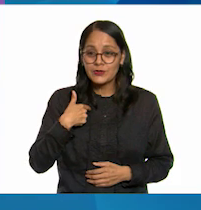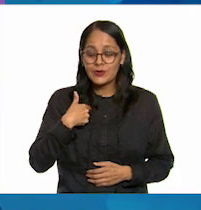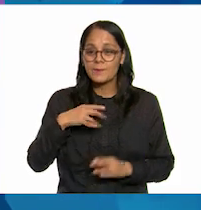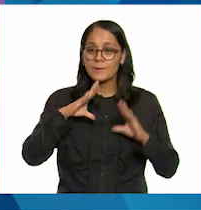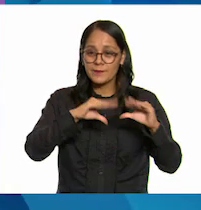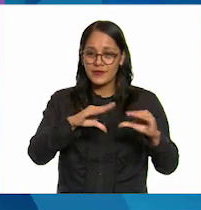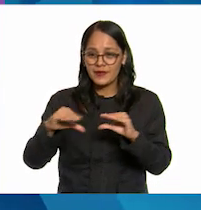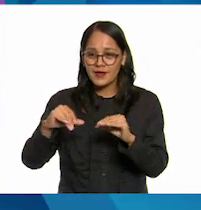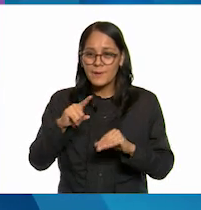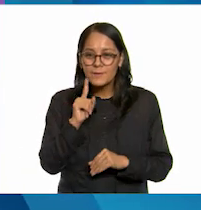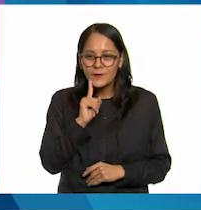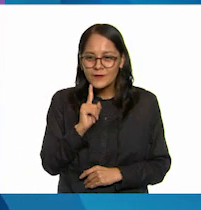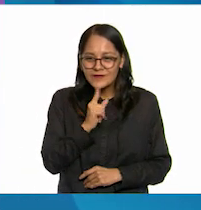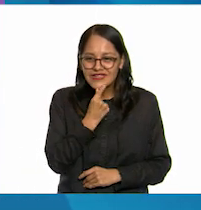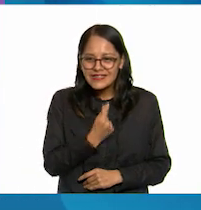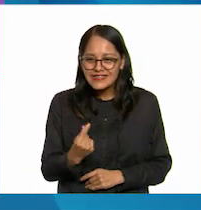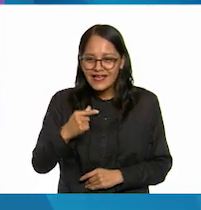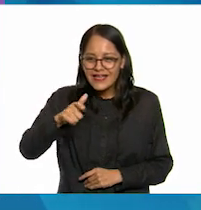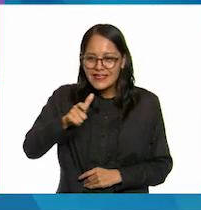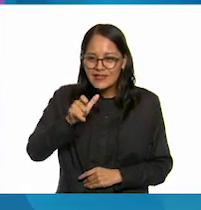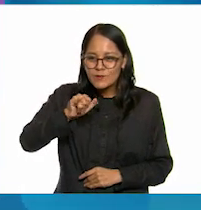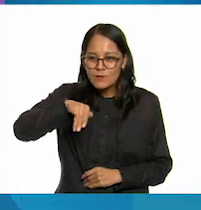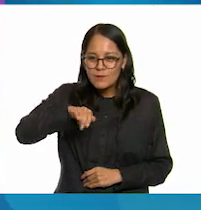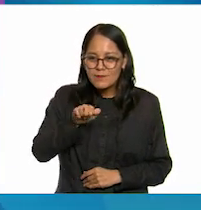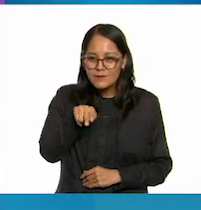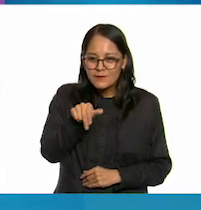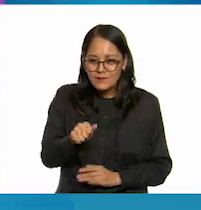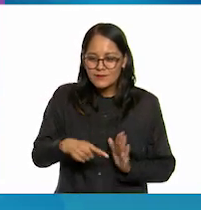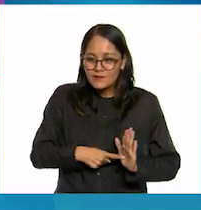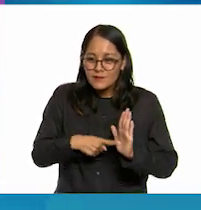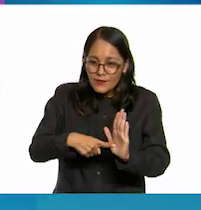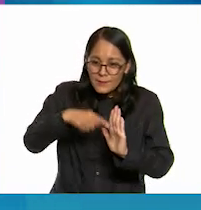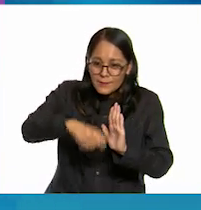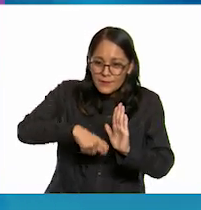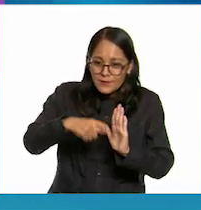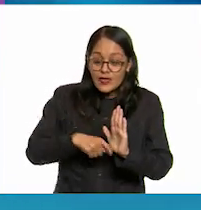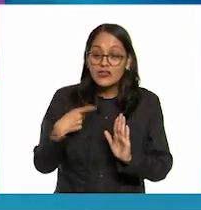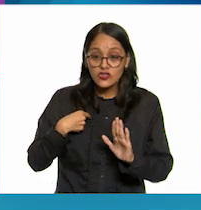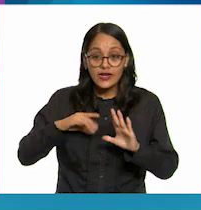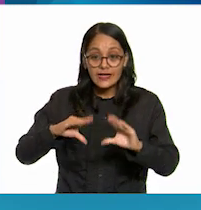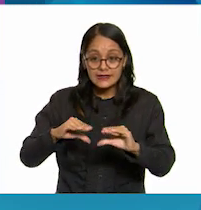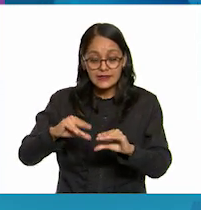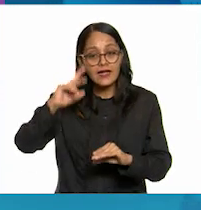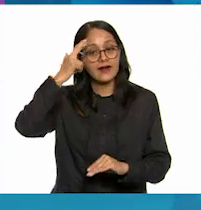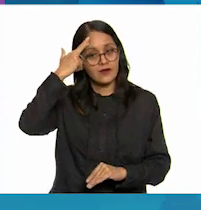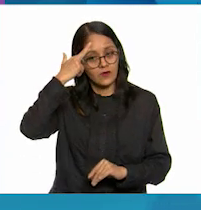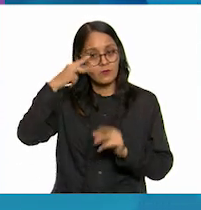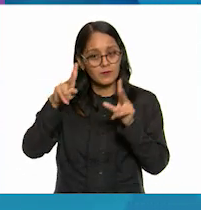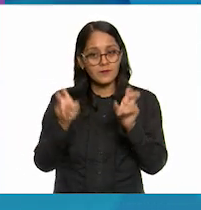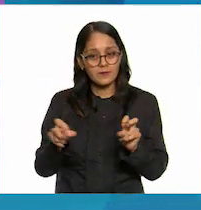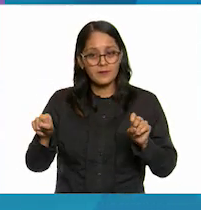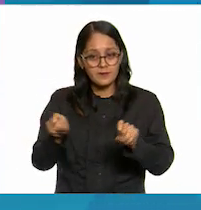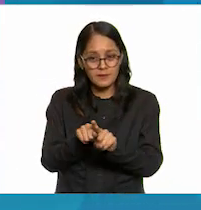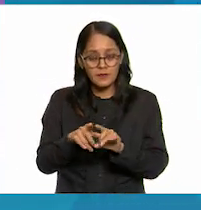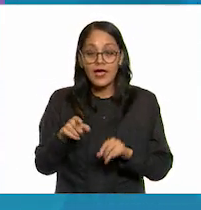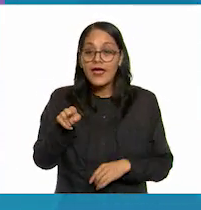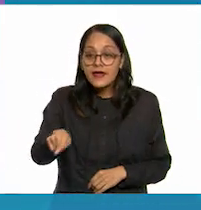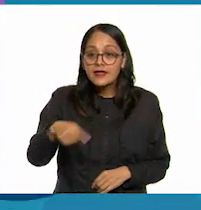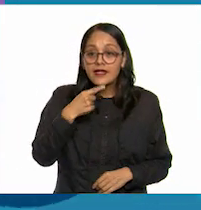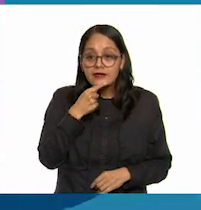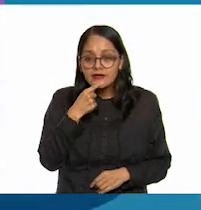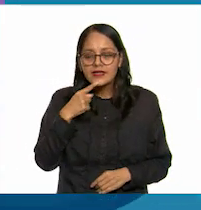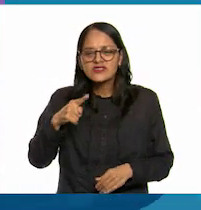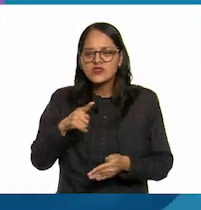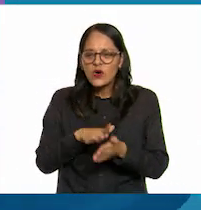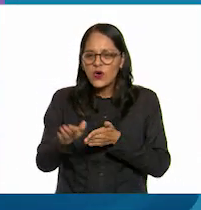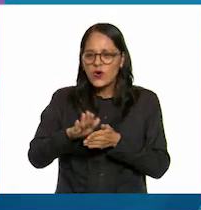enseñé a la jimenita porque le ayudé a repasar ese tema y este coincidió con que la pobre se quemó su